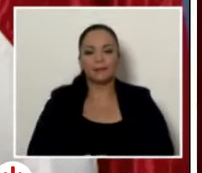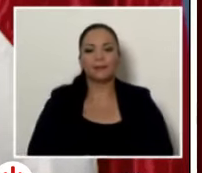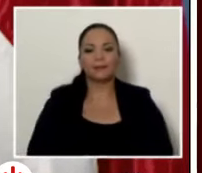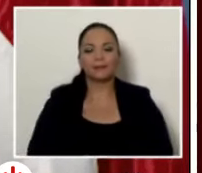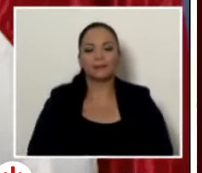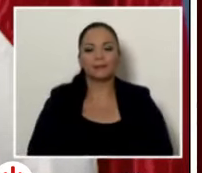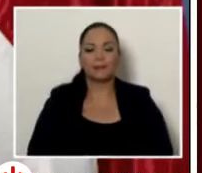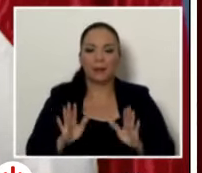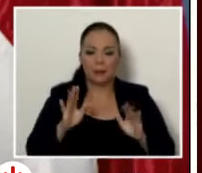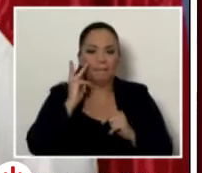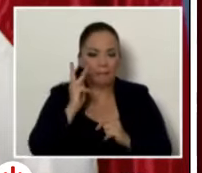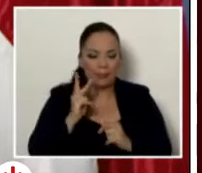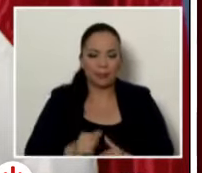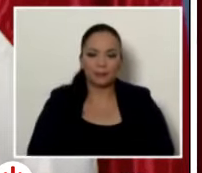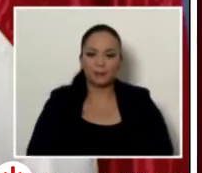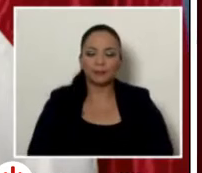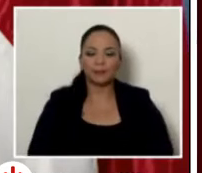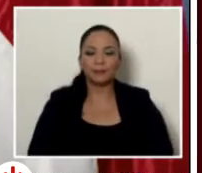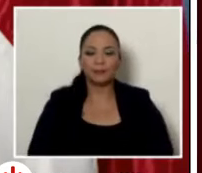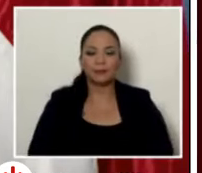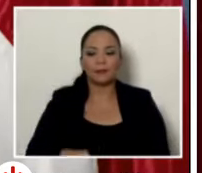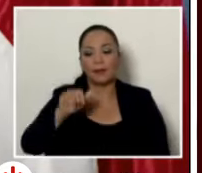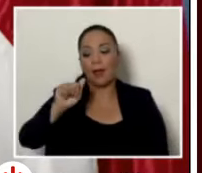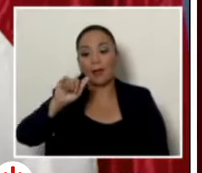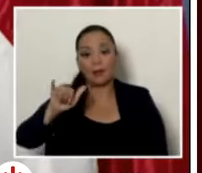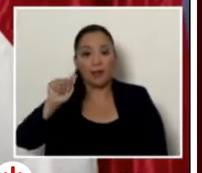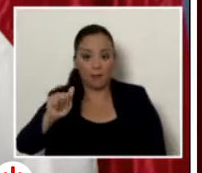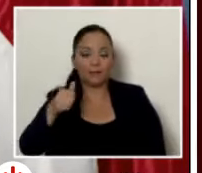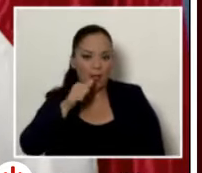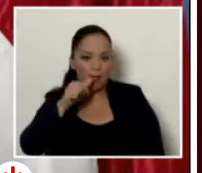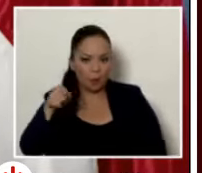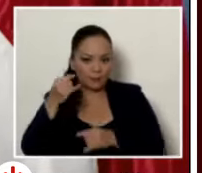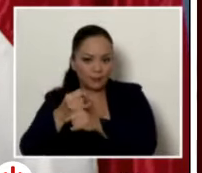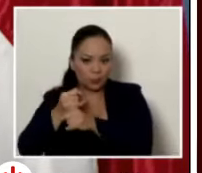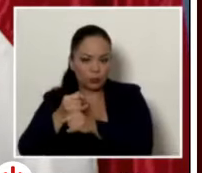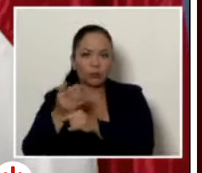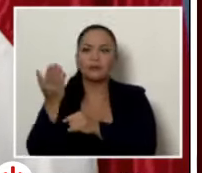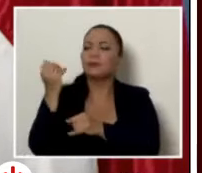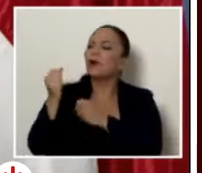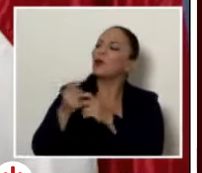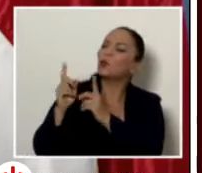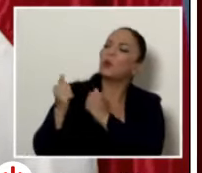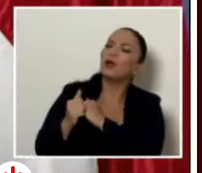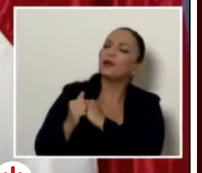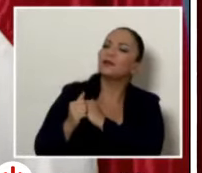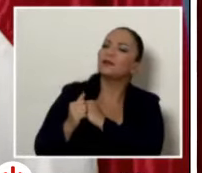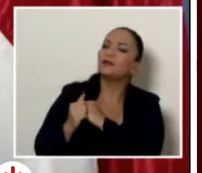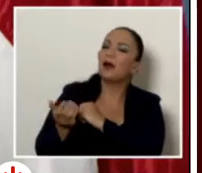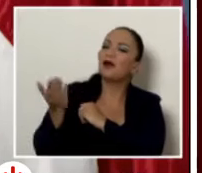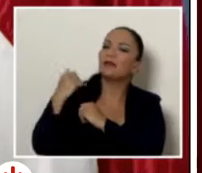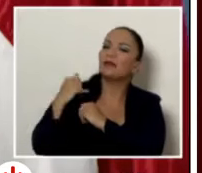Vean, el IA, hace unos años, en el 2000, ¿qué? Cuando tomó la Junta